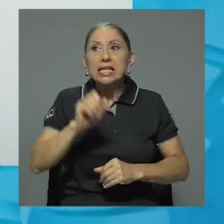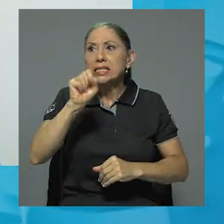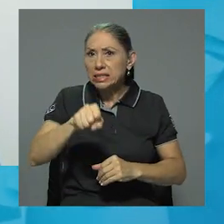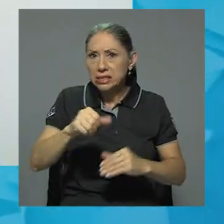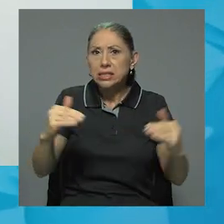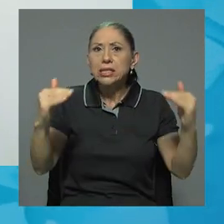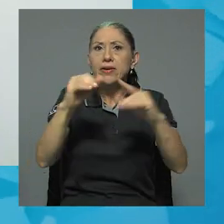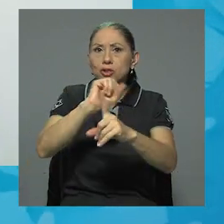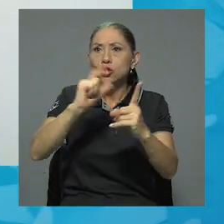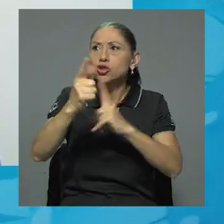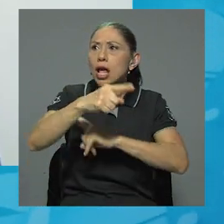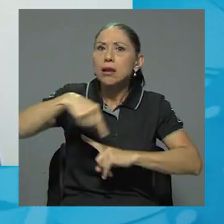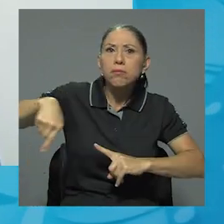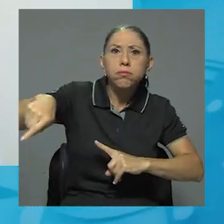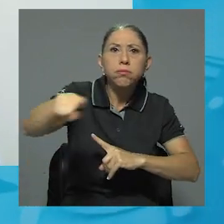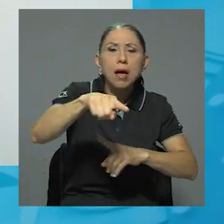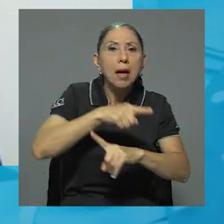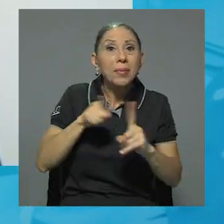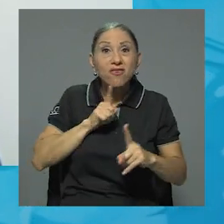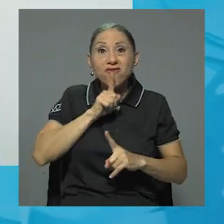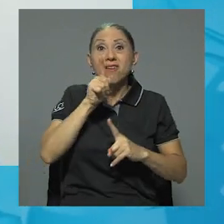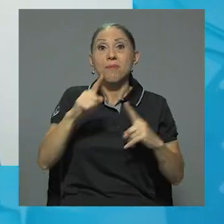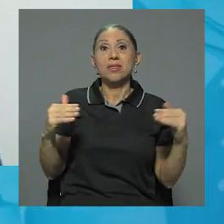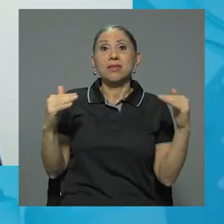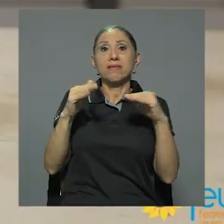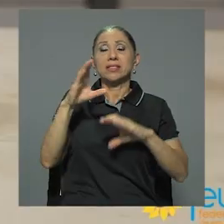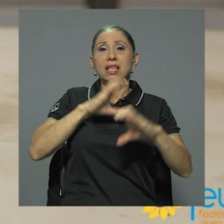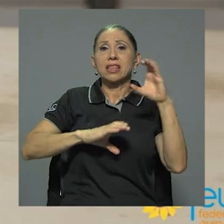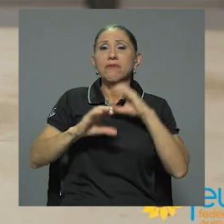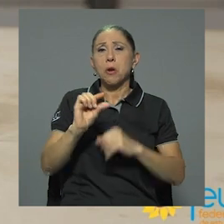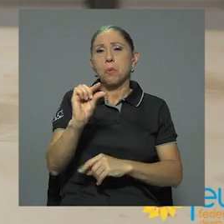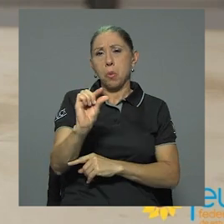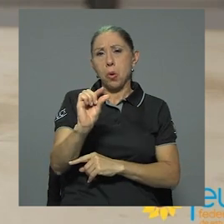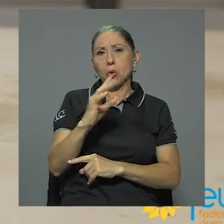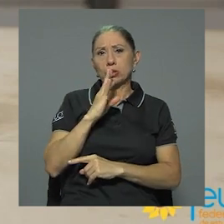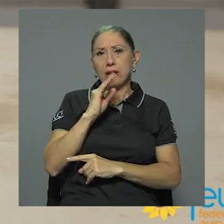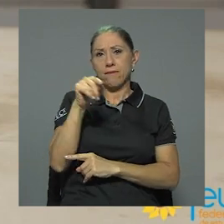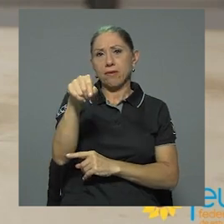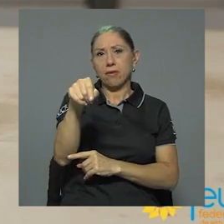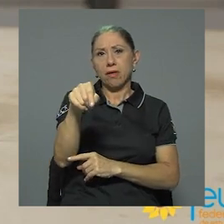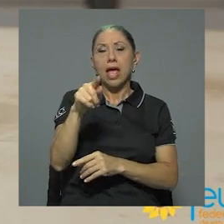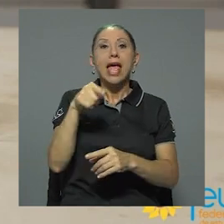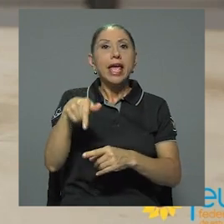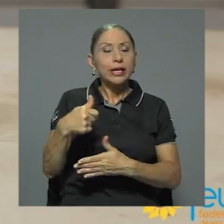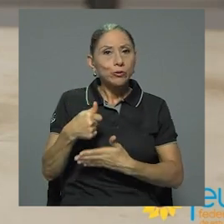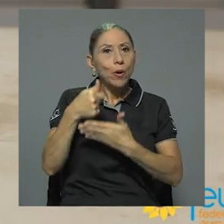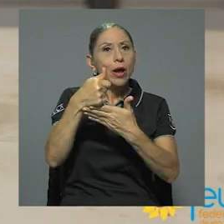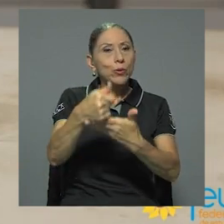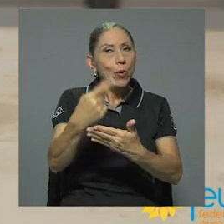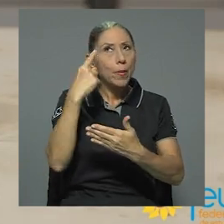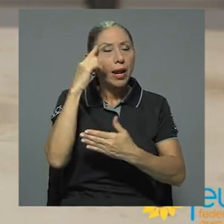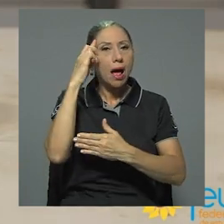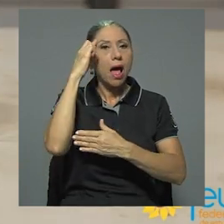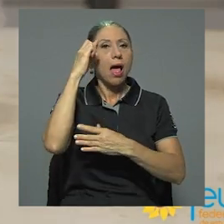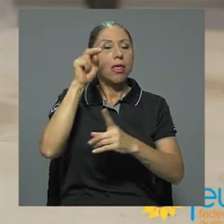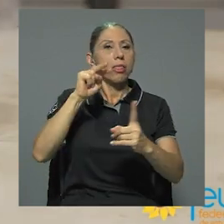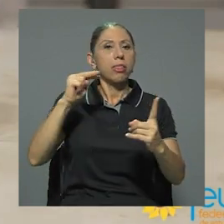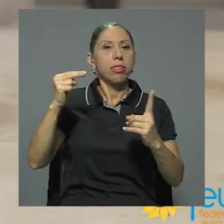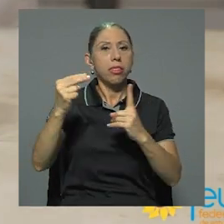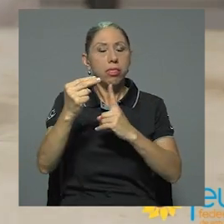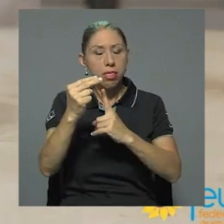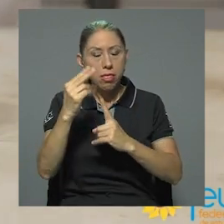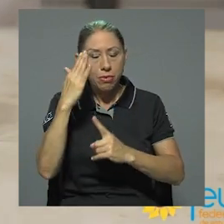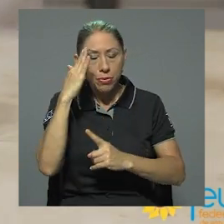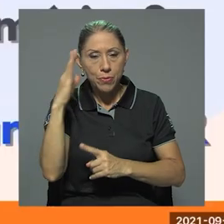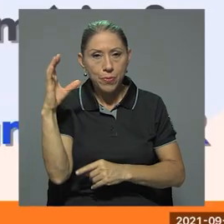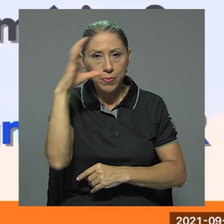nivel social, pero a nivel científico se habla muy poco. Creo que eso ayudó mucho a generar como esa perspectiva y esa conciencia.